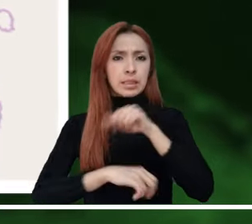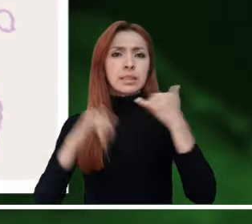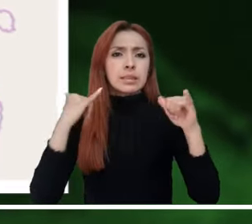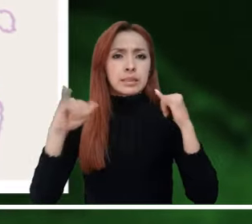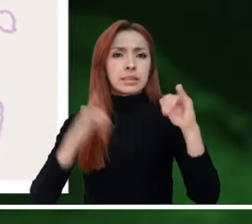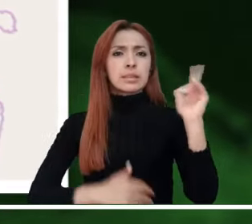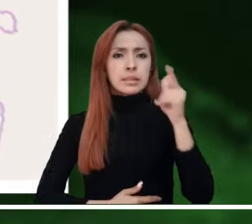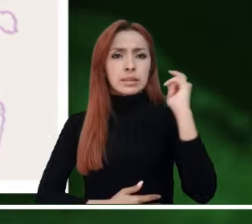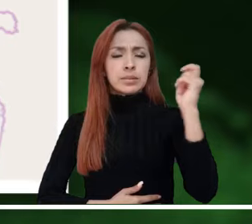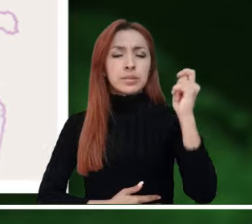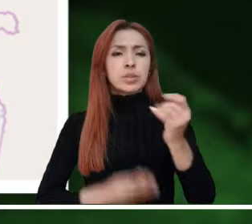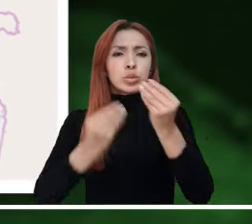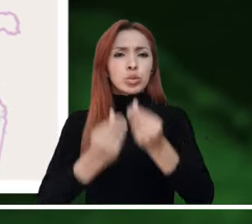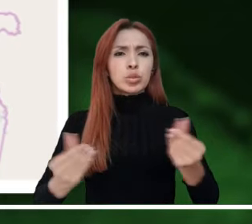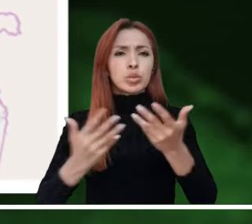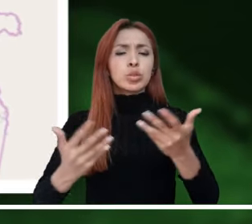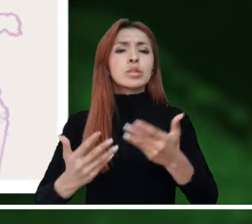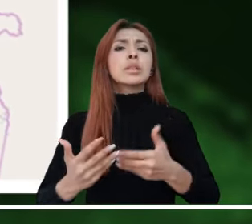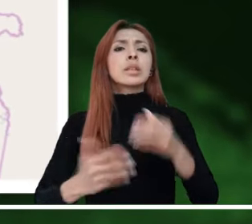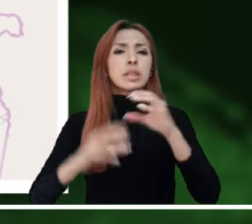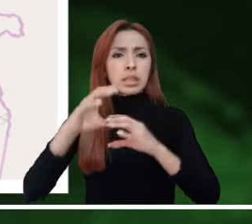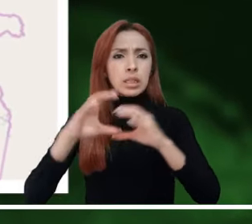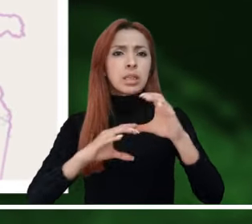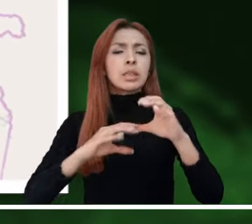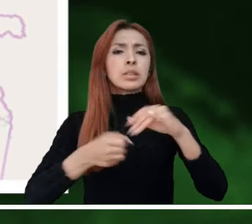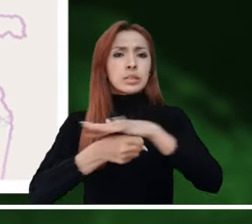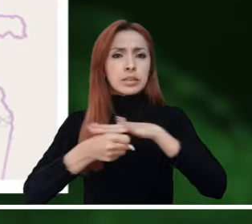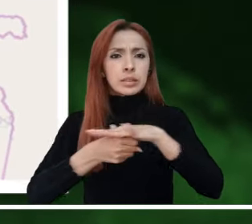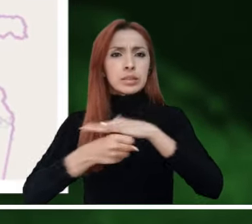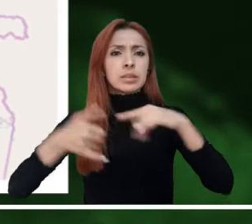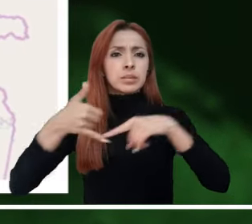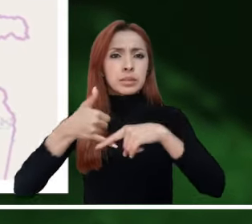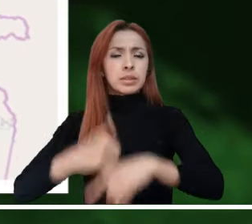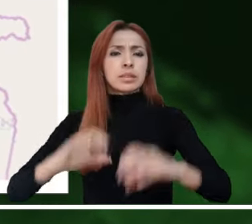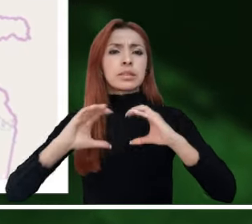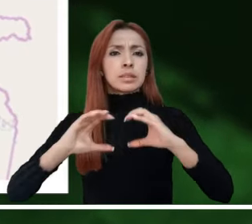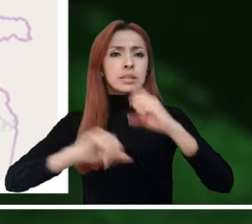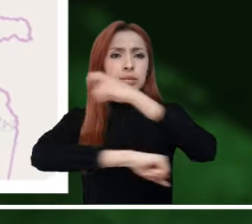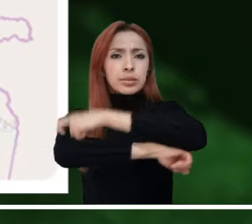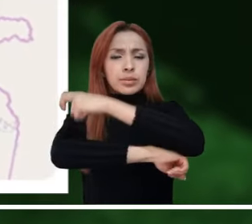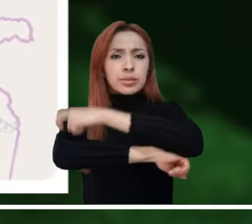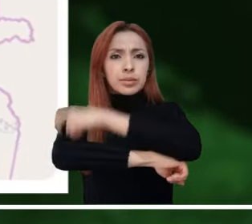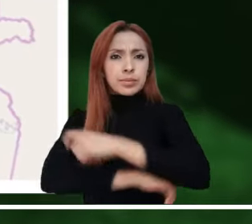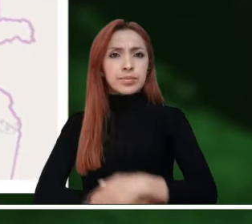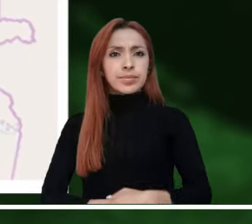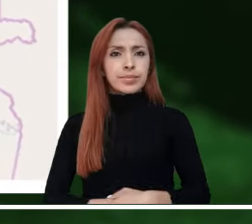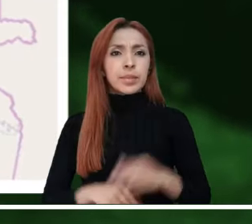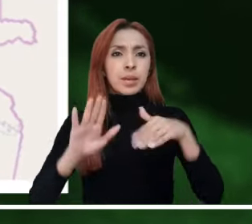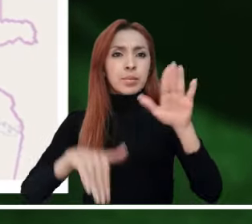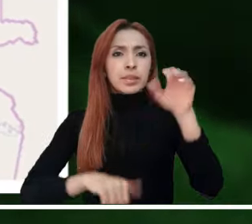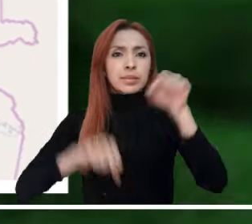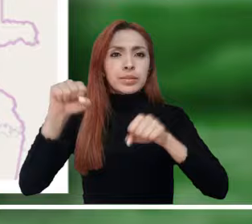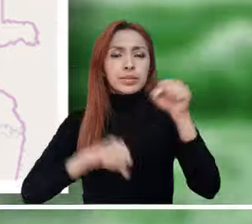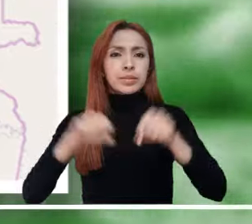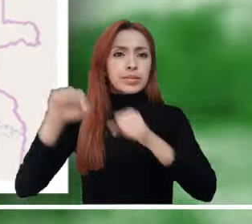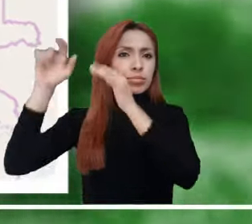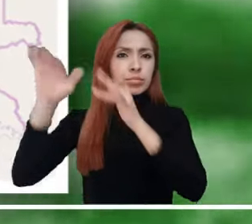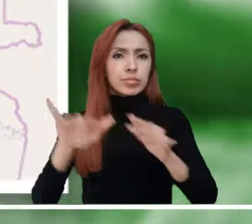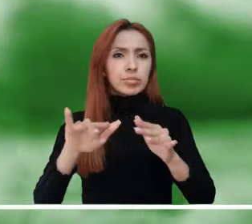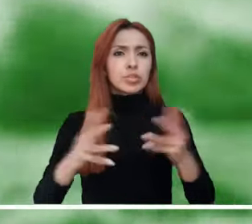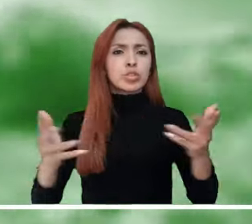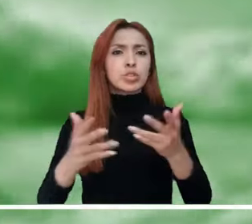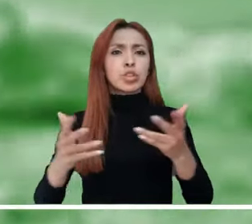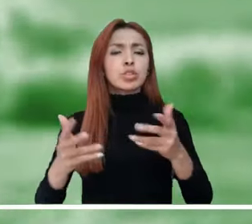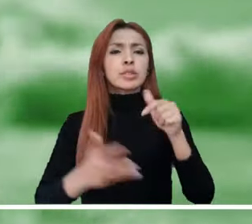incendios en Nariño, Huila, Cazanare y Meta. Y moderada en Cauca, Cundinamarca, Amazonas, Caquetá y